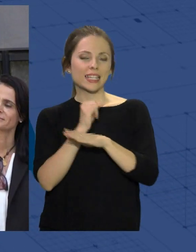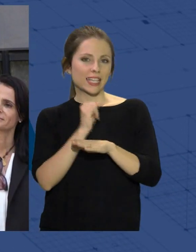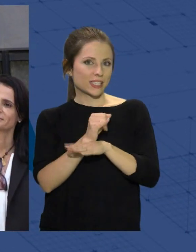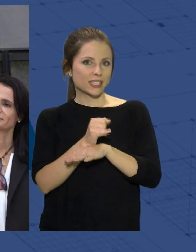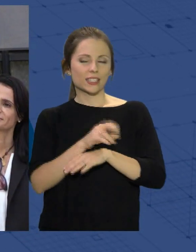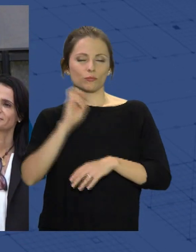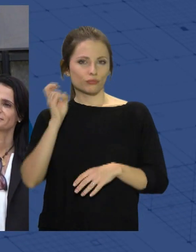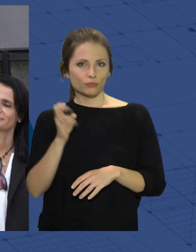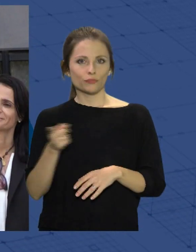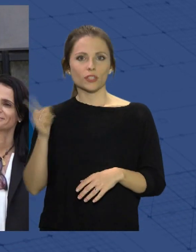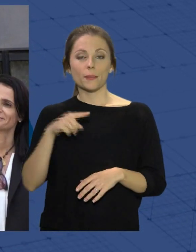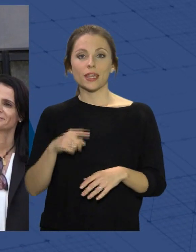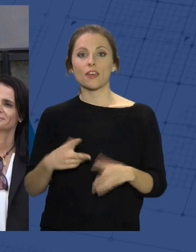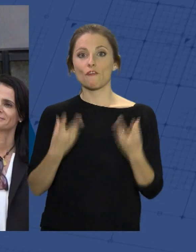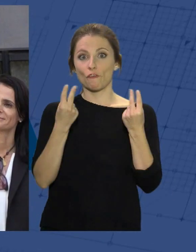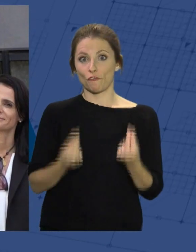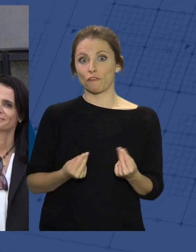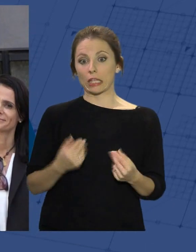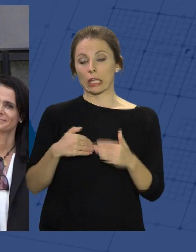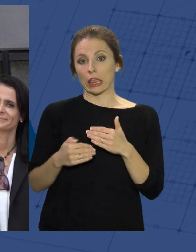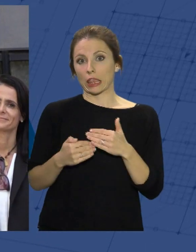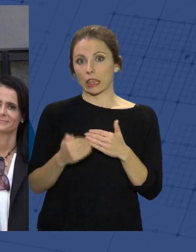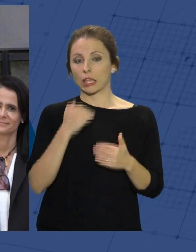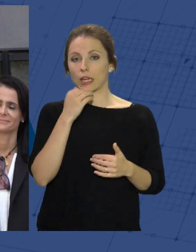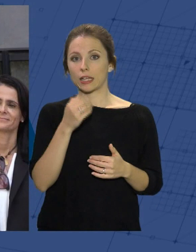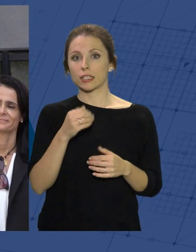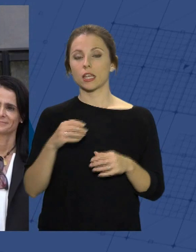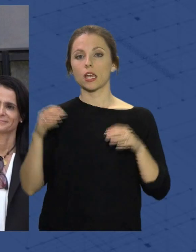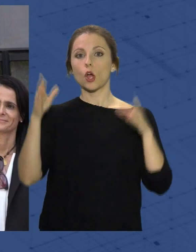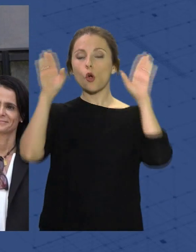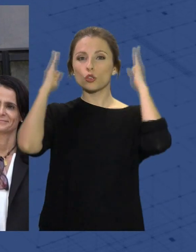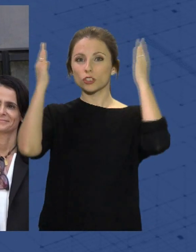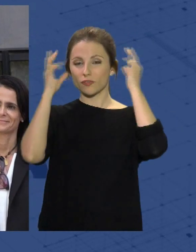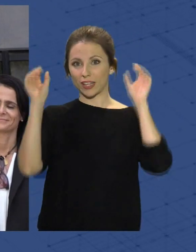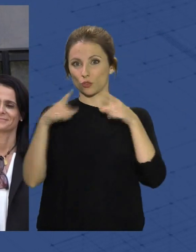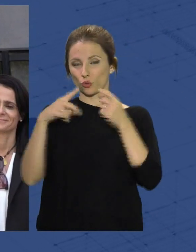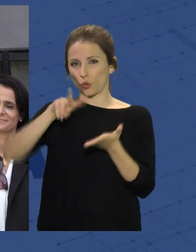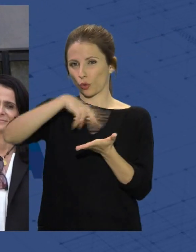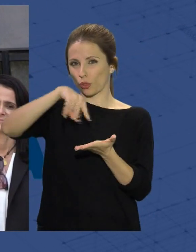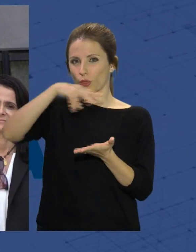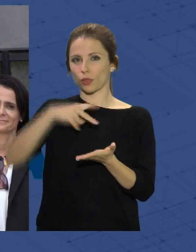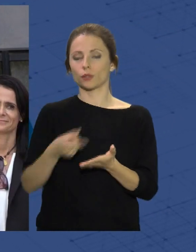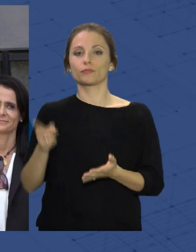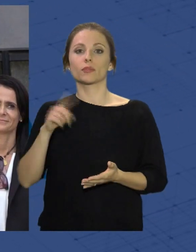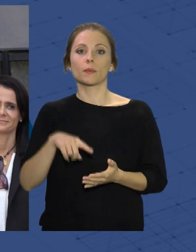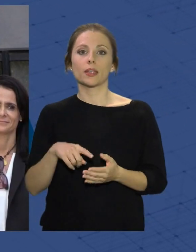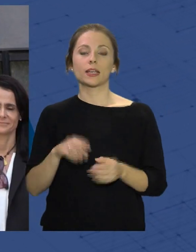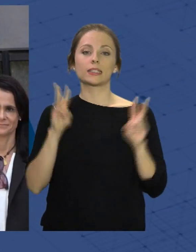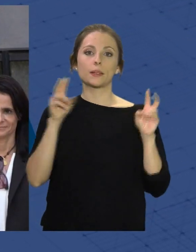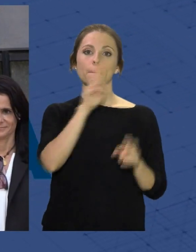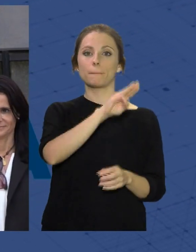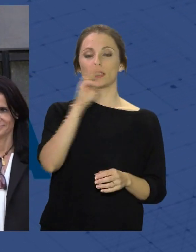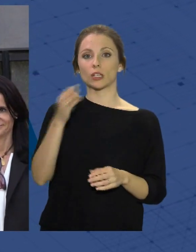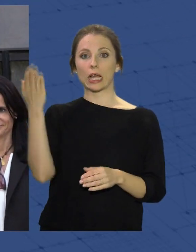ya la culminación en breve del Conservatorio Quina Jiménez, que fue una reivindicación histórica del Partido Popular al anterior